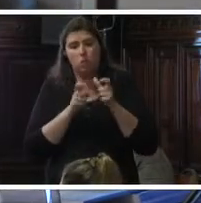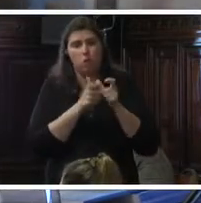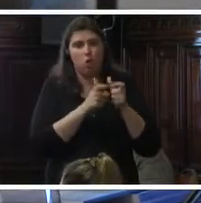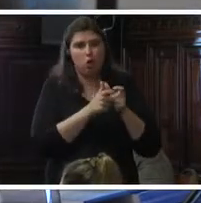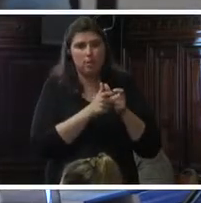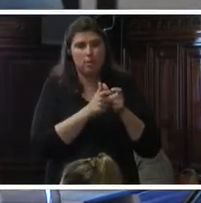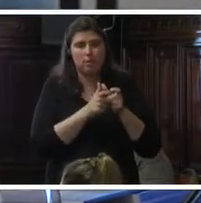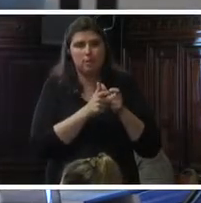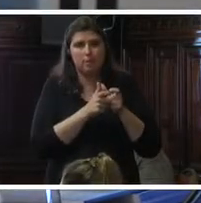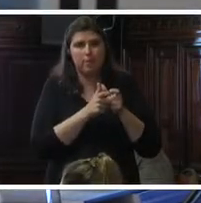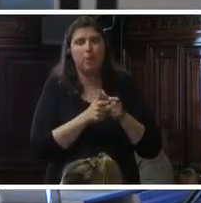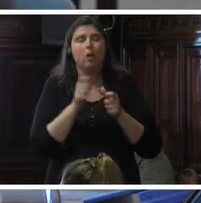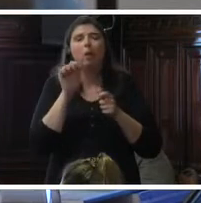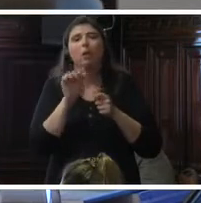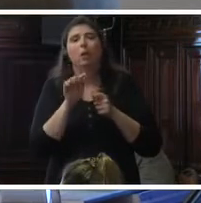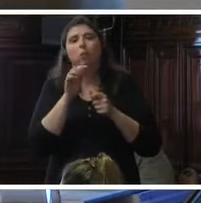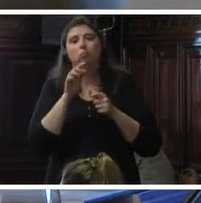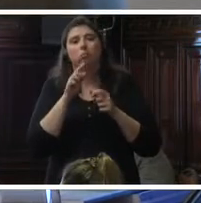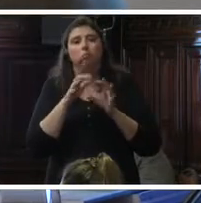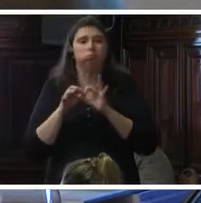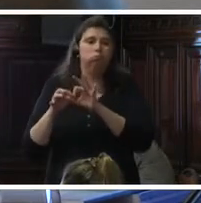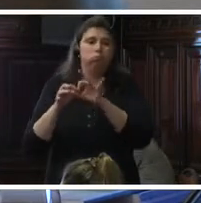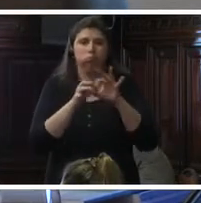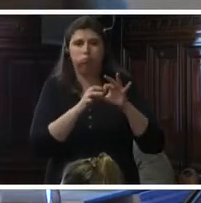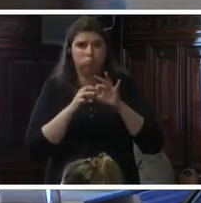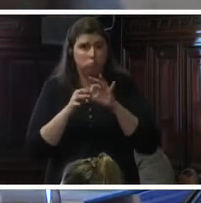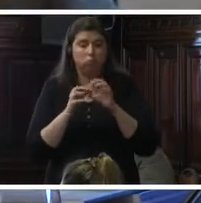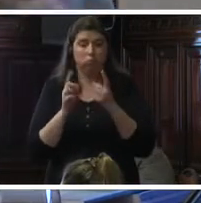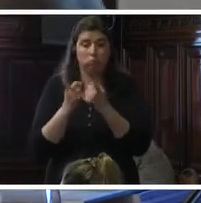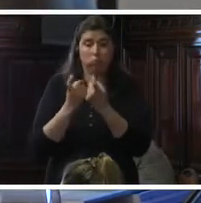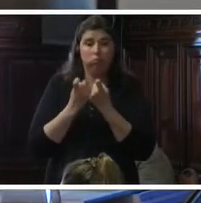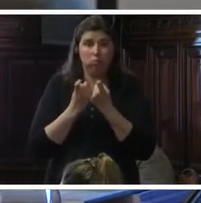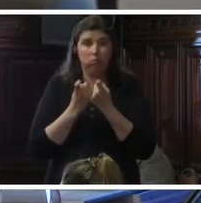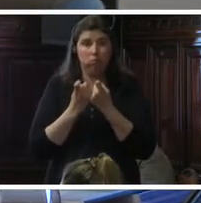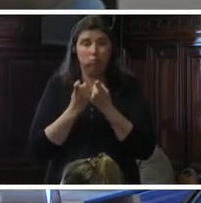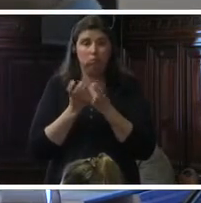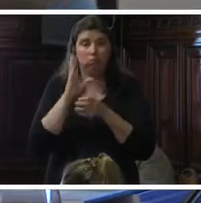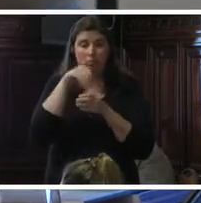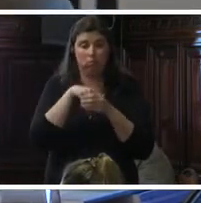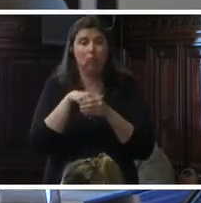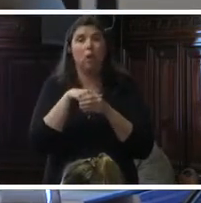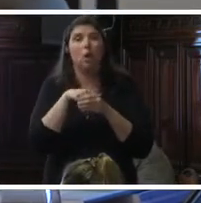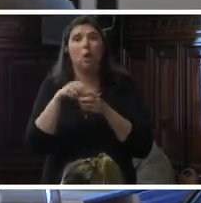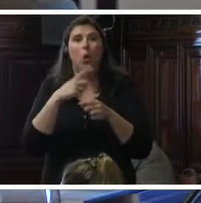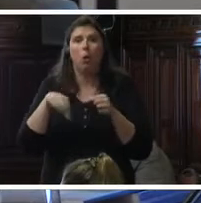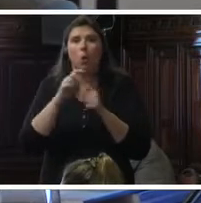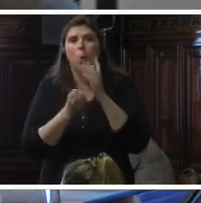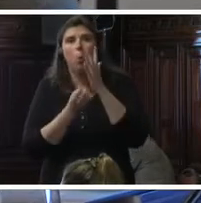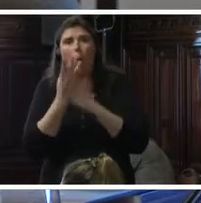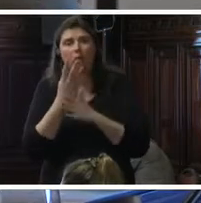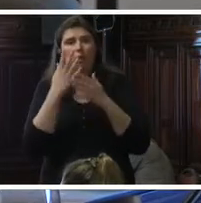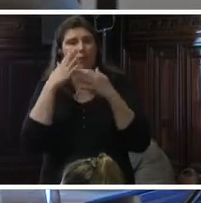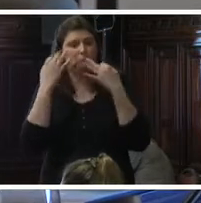esa intersectorialidad que requiere, incluyendo nuestra nueva relatoría